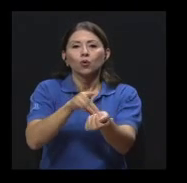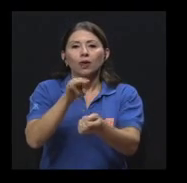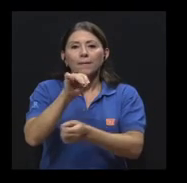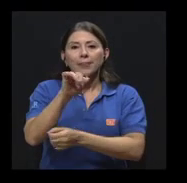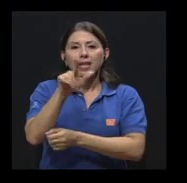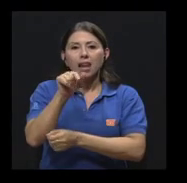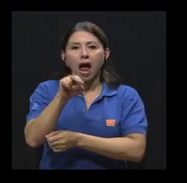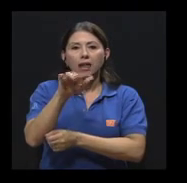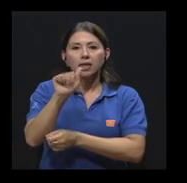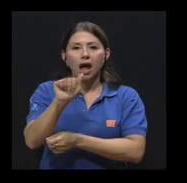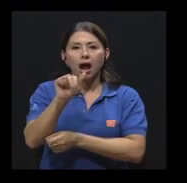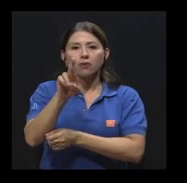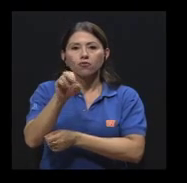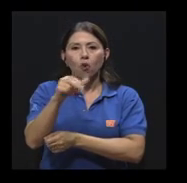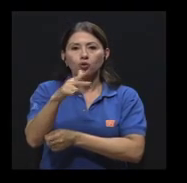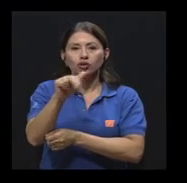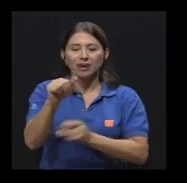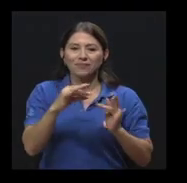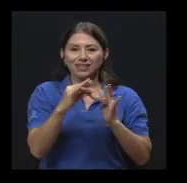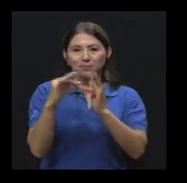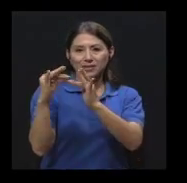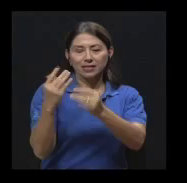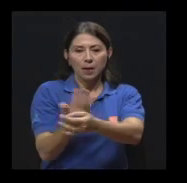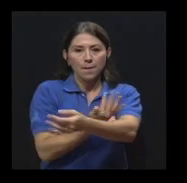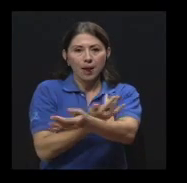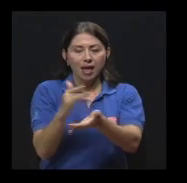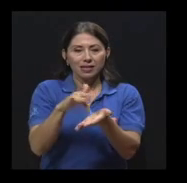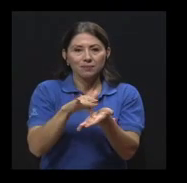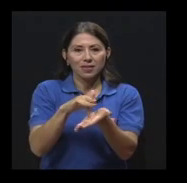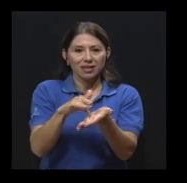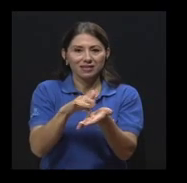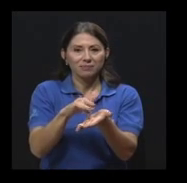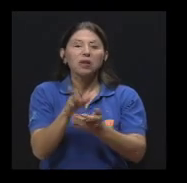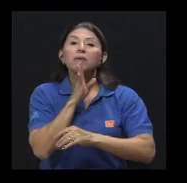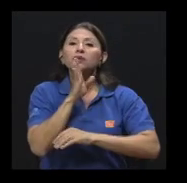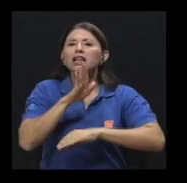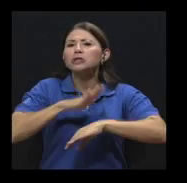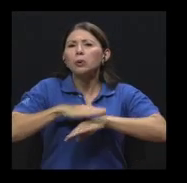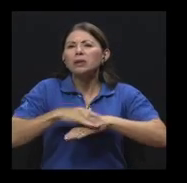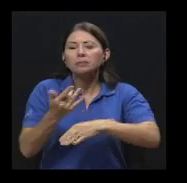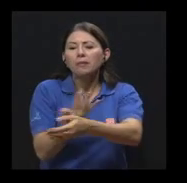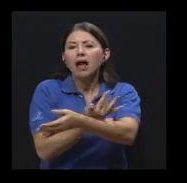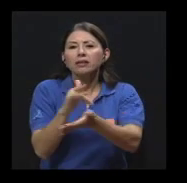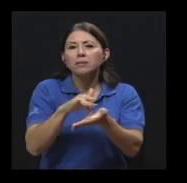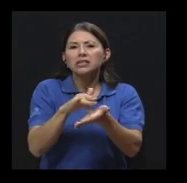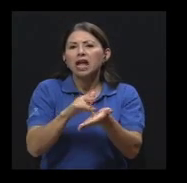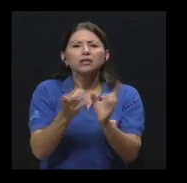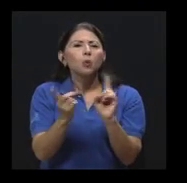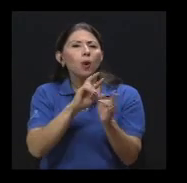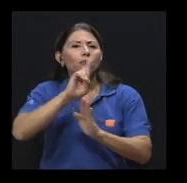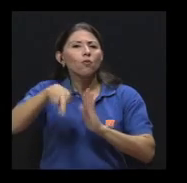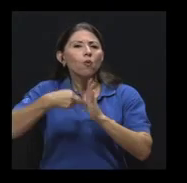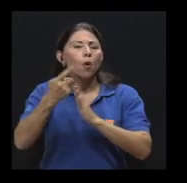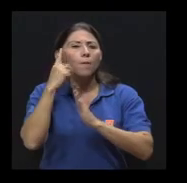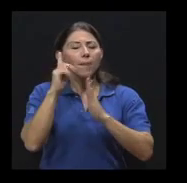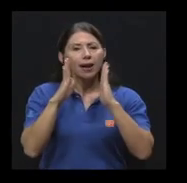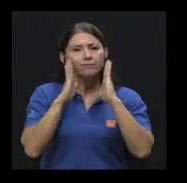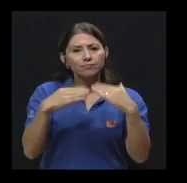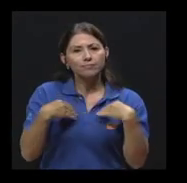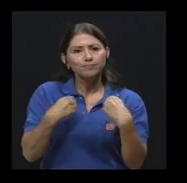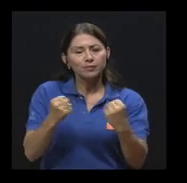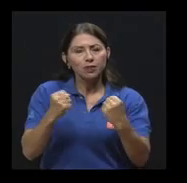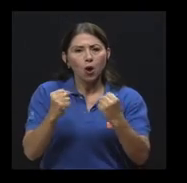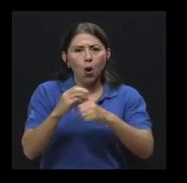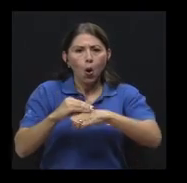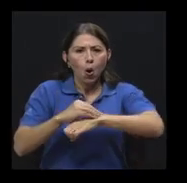con la doctora Milania Rocha, especialista en plantas medicinales, acerca del papel de estas plantas en el tratamiento de